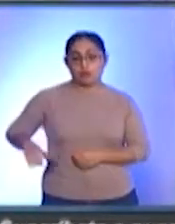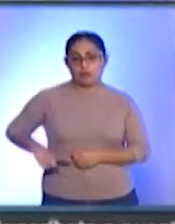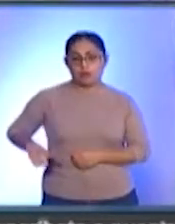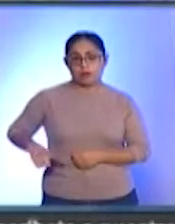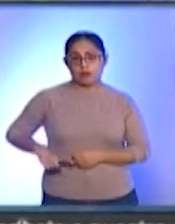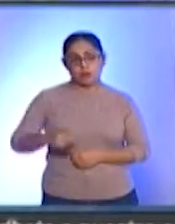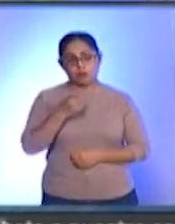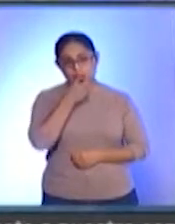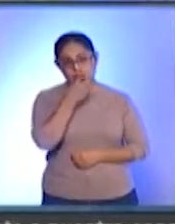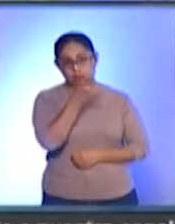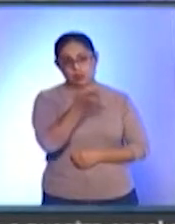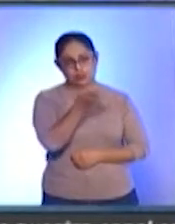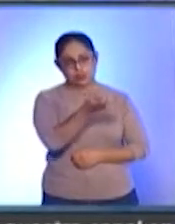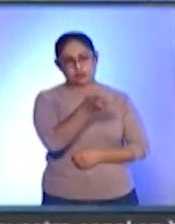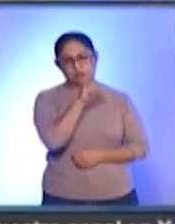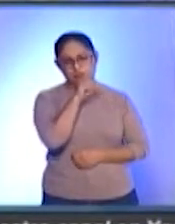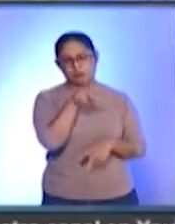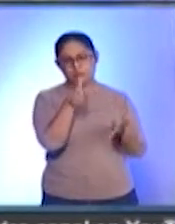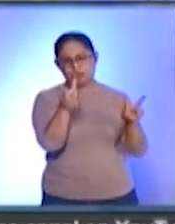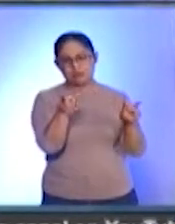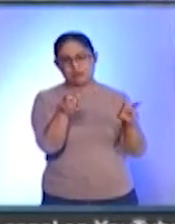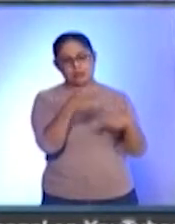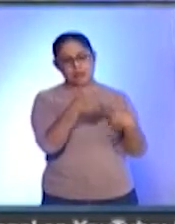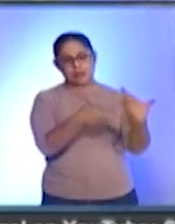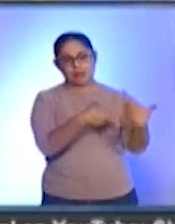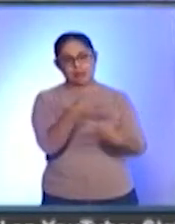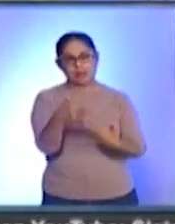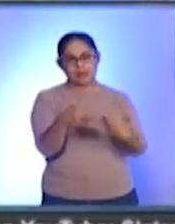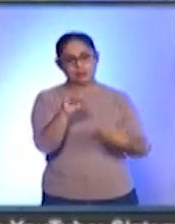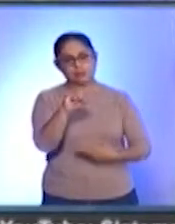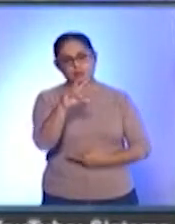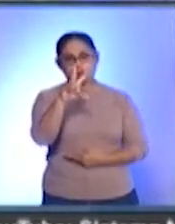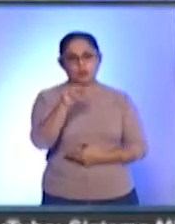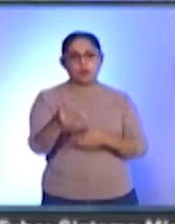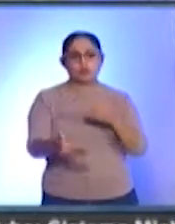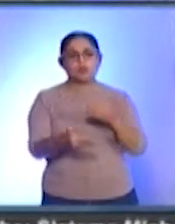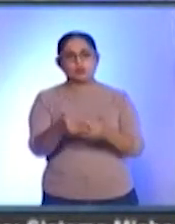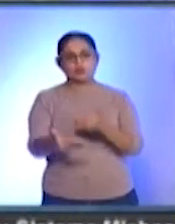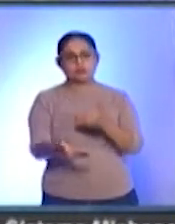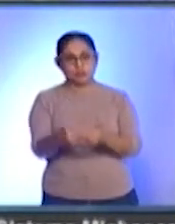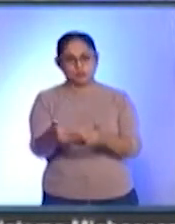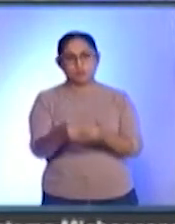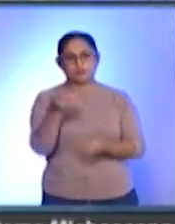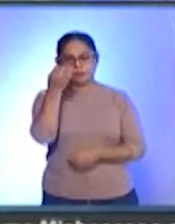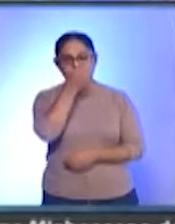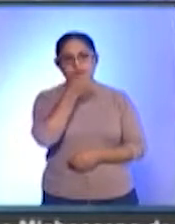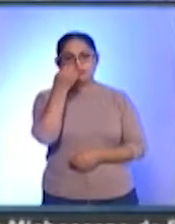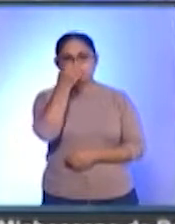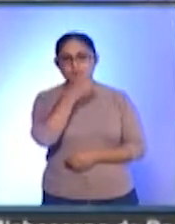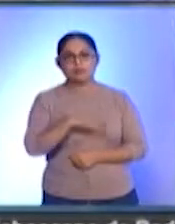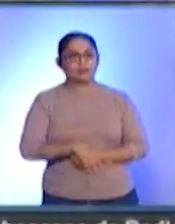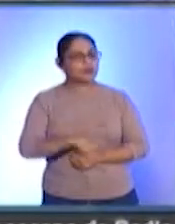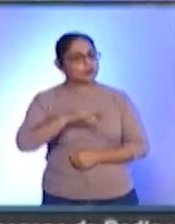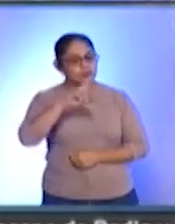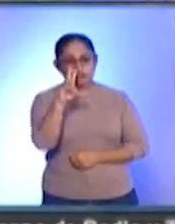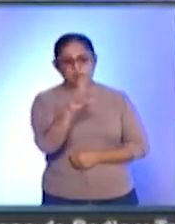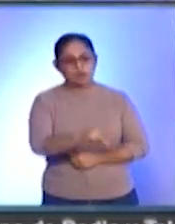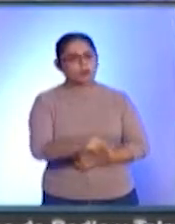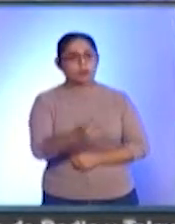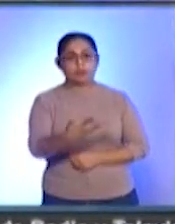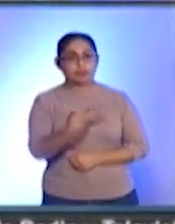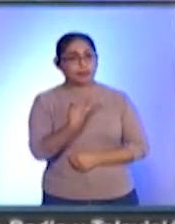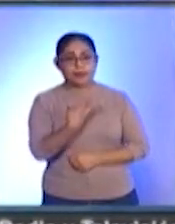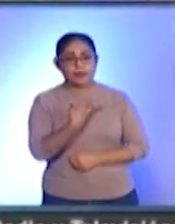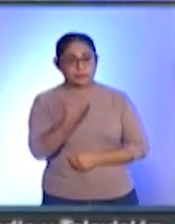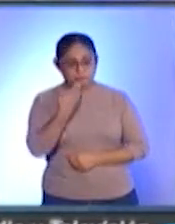relacionado a este regreso o no de manera presencial para el próximo ciclo escolar, no existen por el momento estas